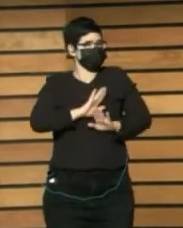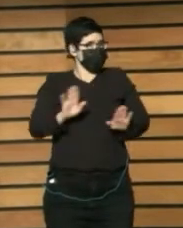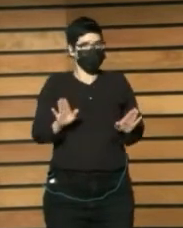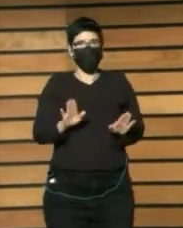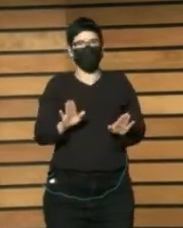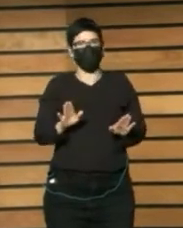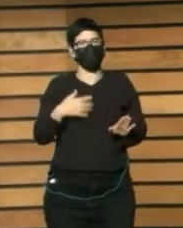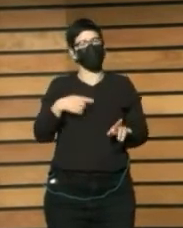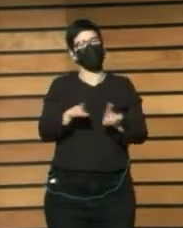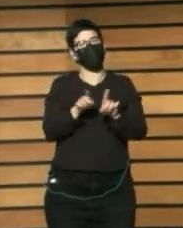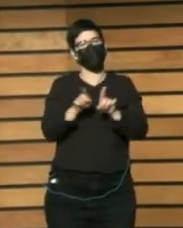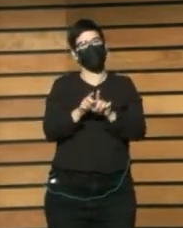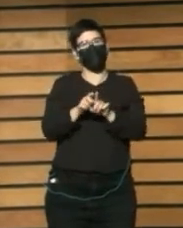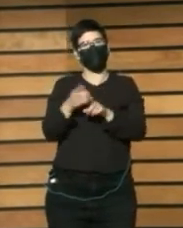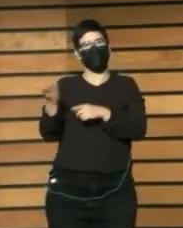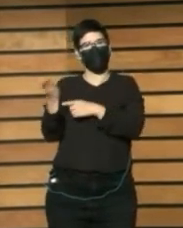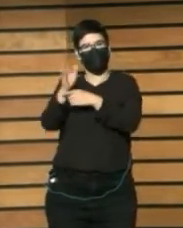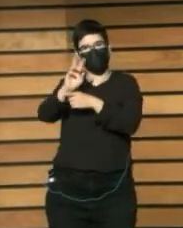darles Otro ejemplo